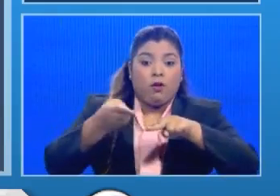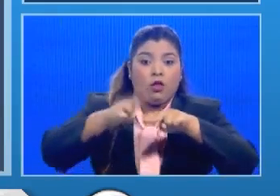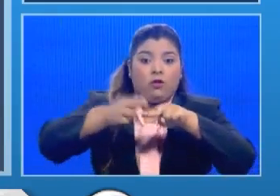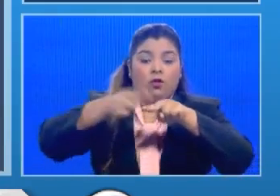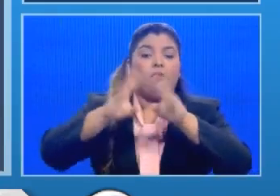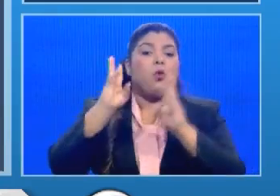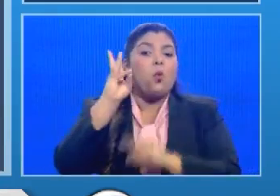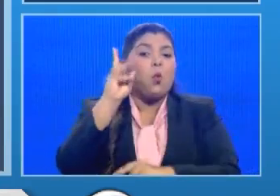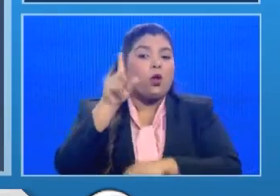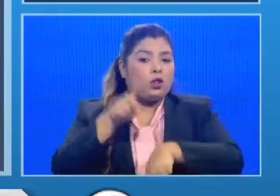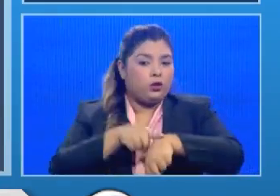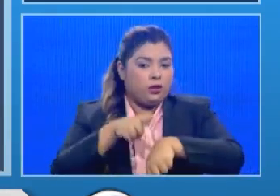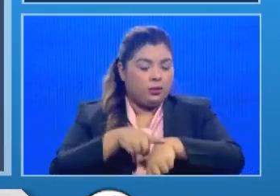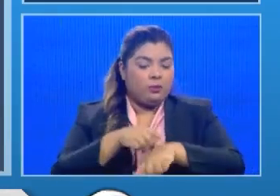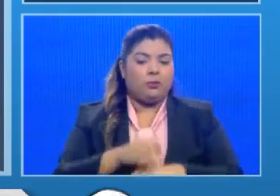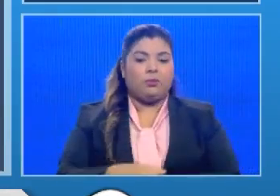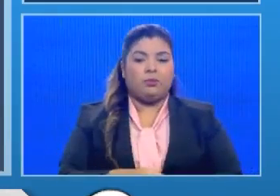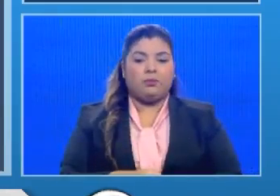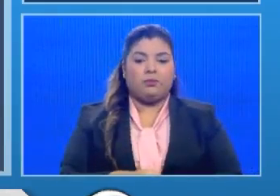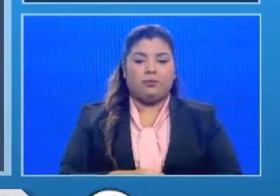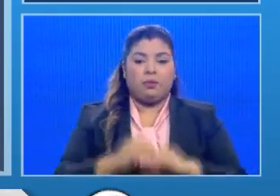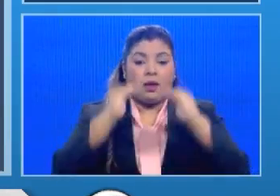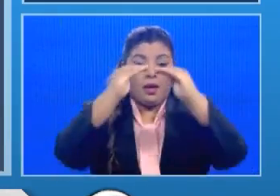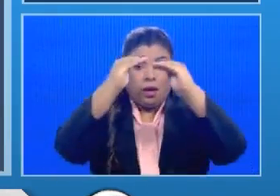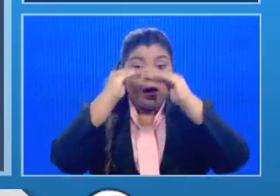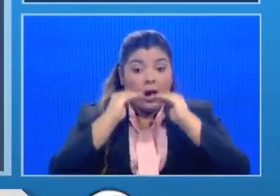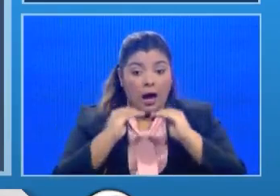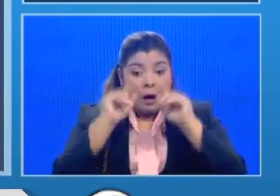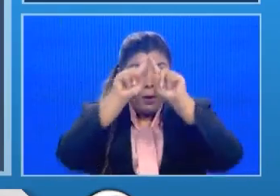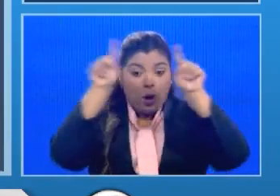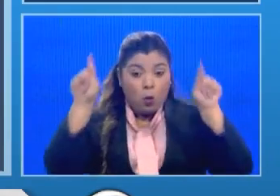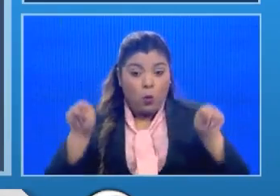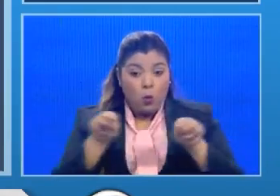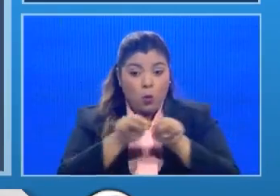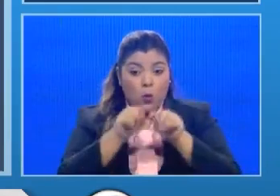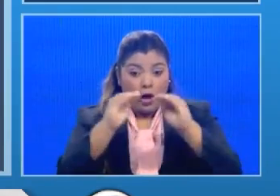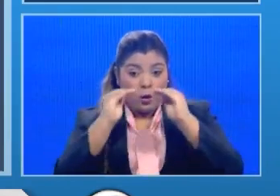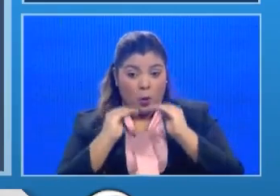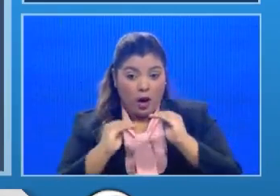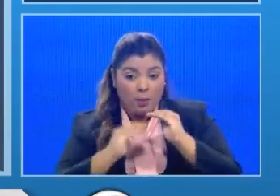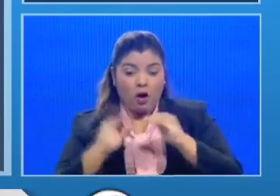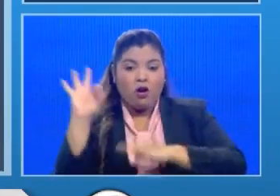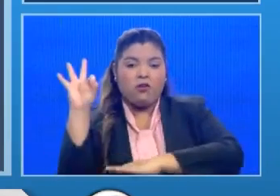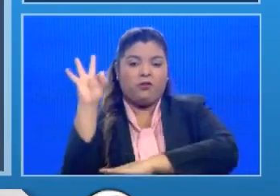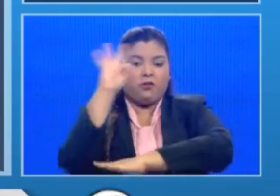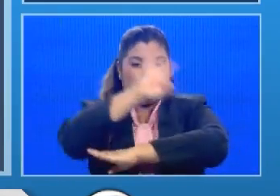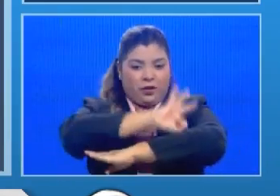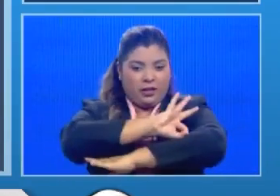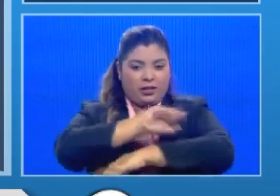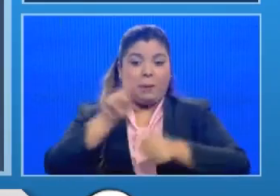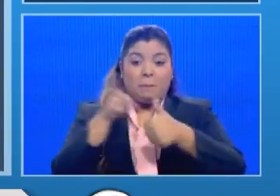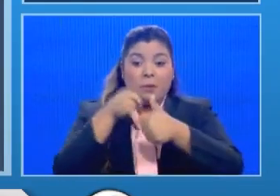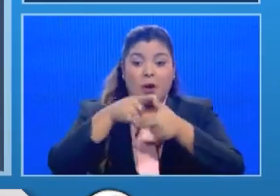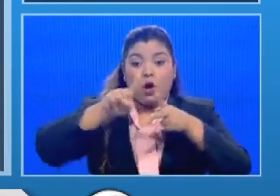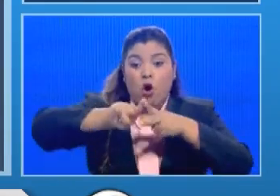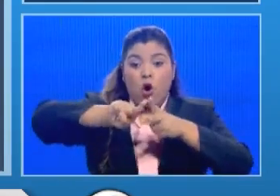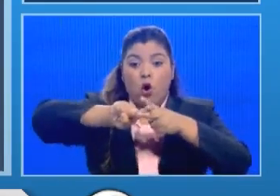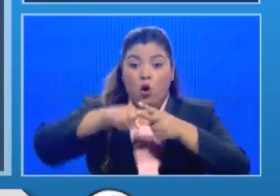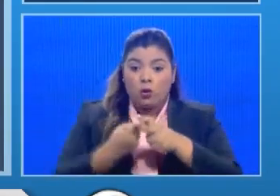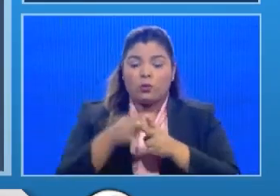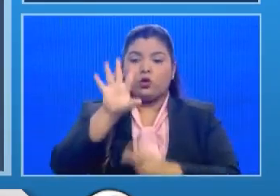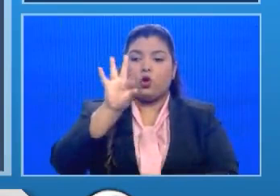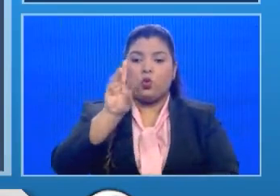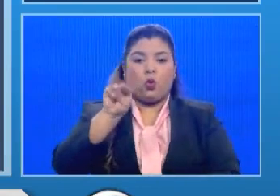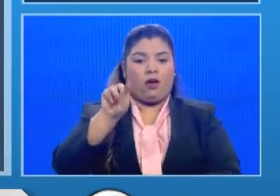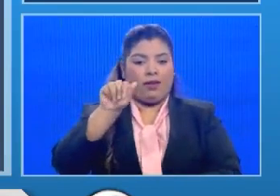Lo que ustedes ven en la lámina en la parte inferior es las fechas desde el inicio de la epidemia y cómo